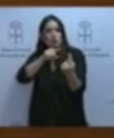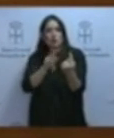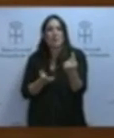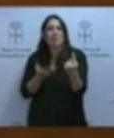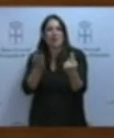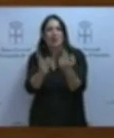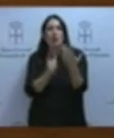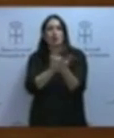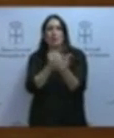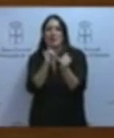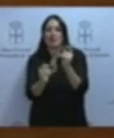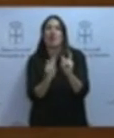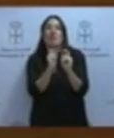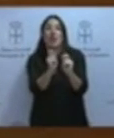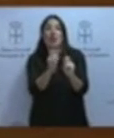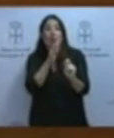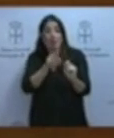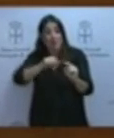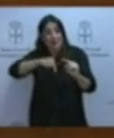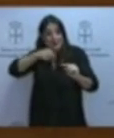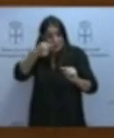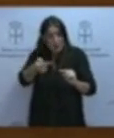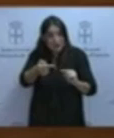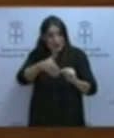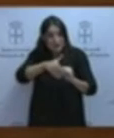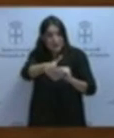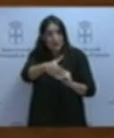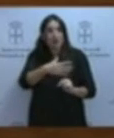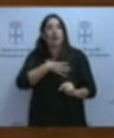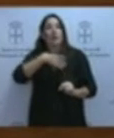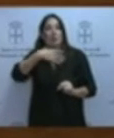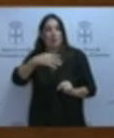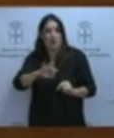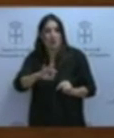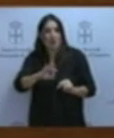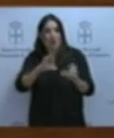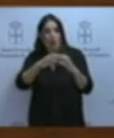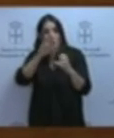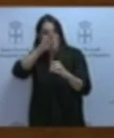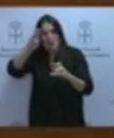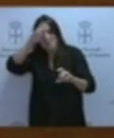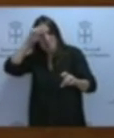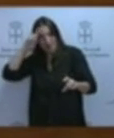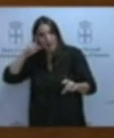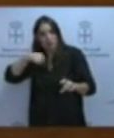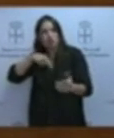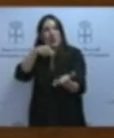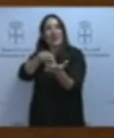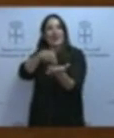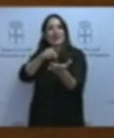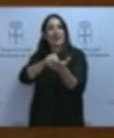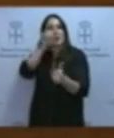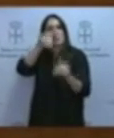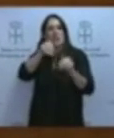la planta para que después podamos ir a reclamarle al Partido Popular en Madrid que la minería tenga